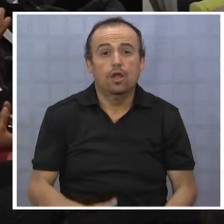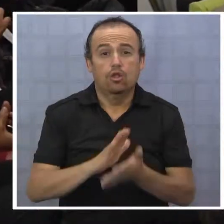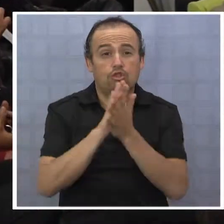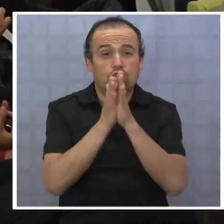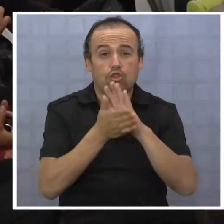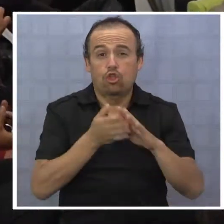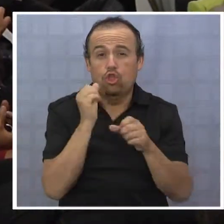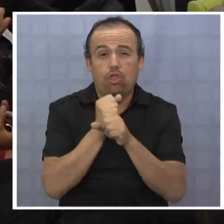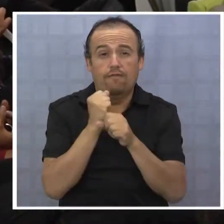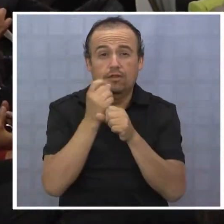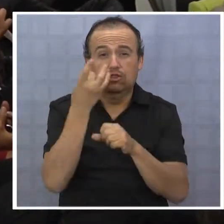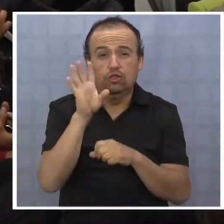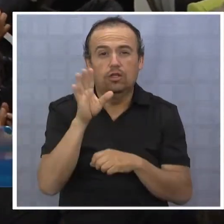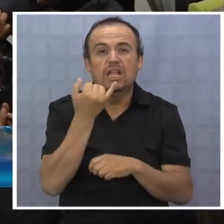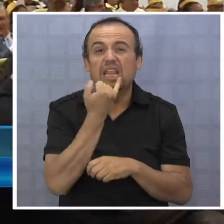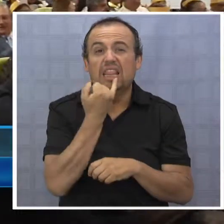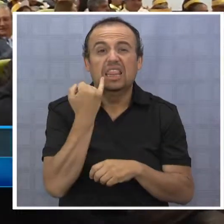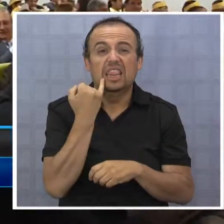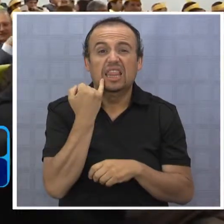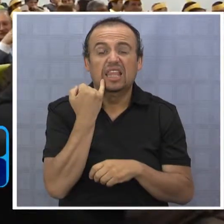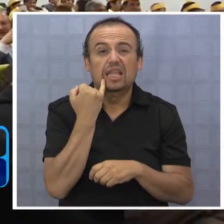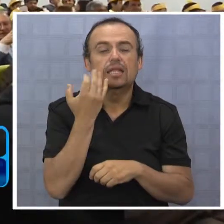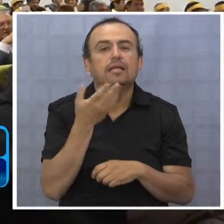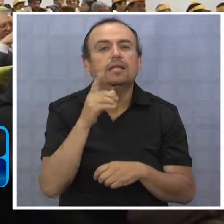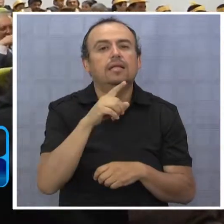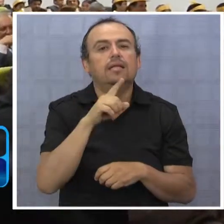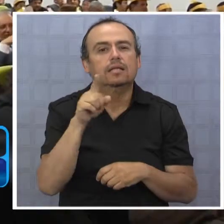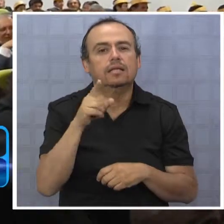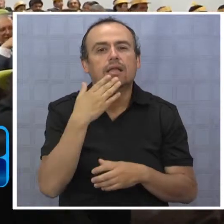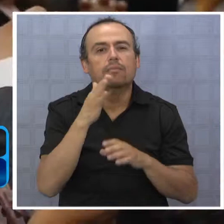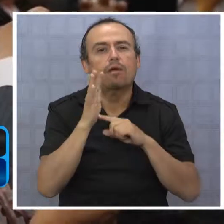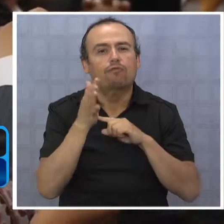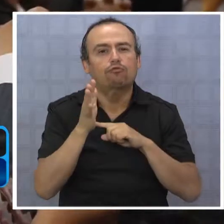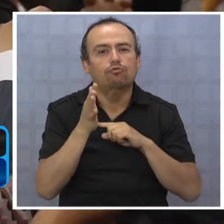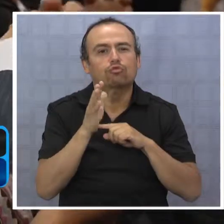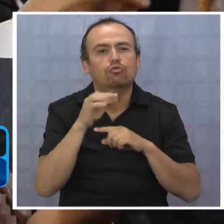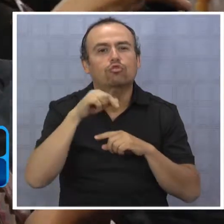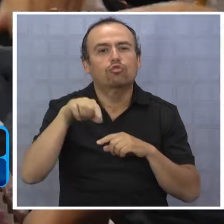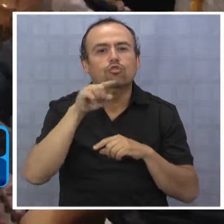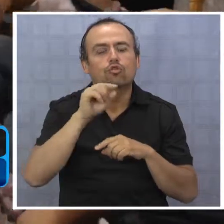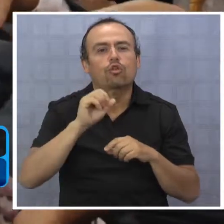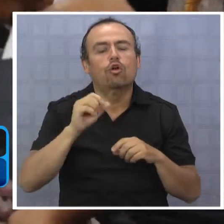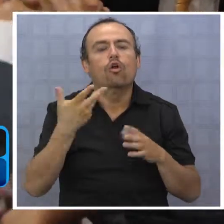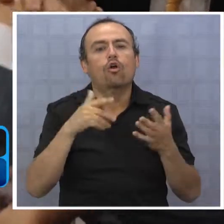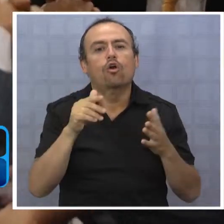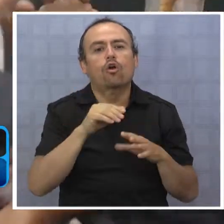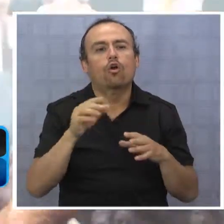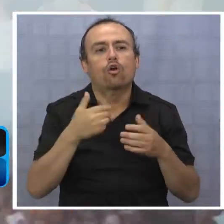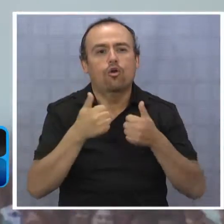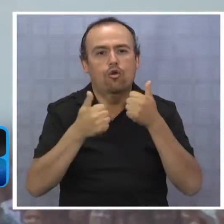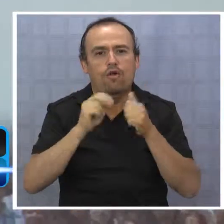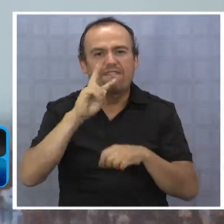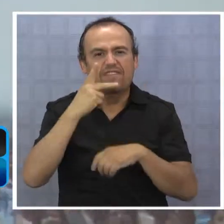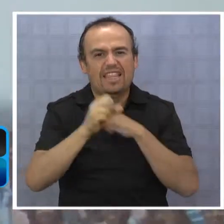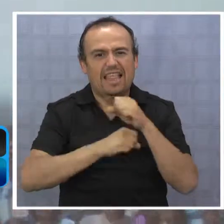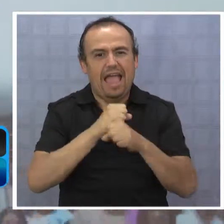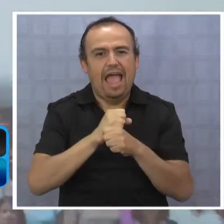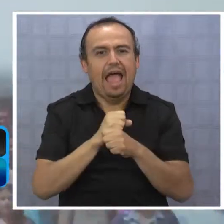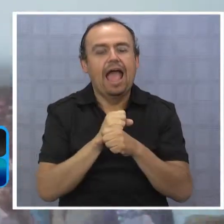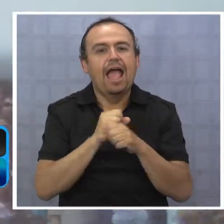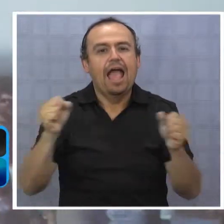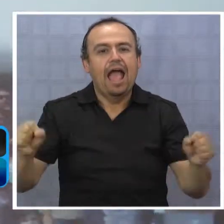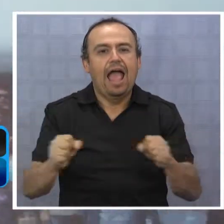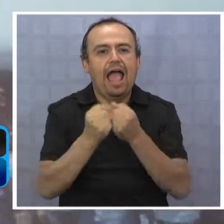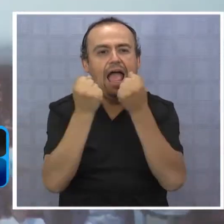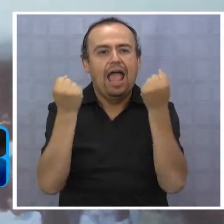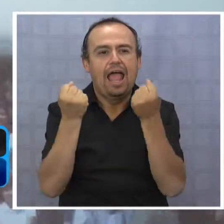No todo es trabajo en estos días en la Intendencia Regional, pues los funcionarios están conmemorando su vigésimo aniversario después que se decidiera un 23 de